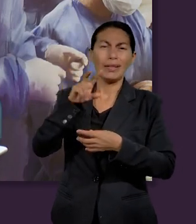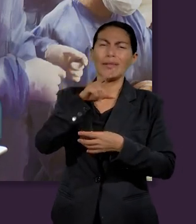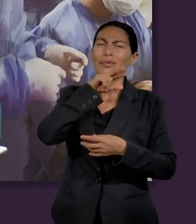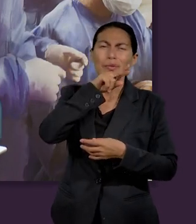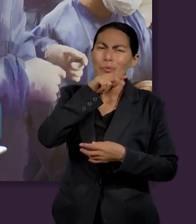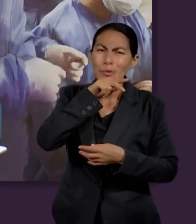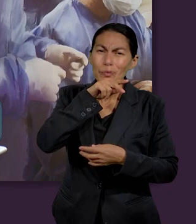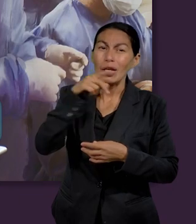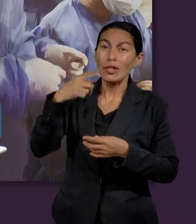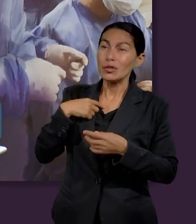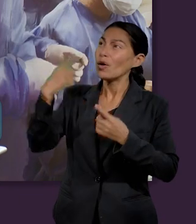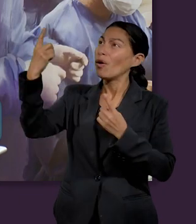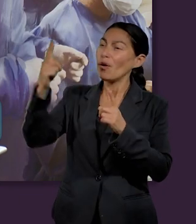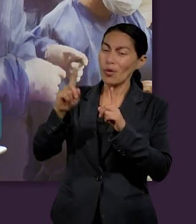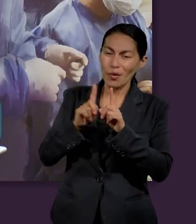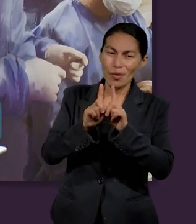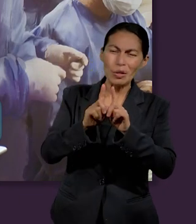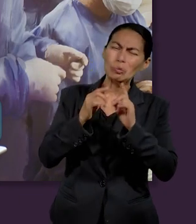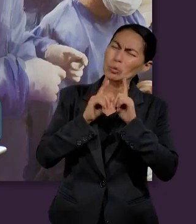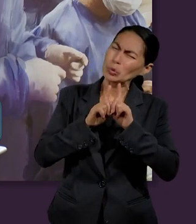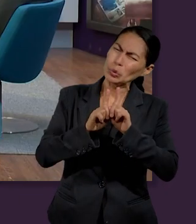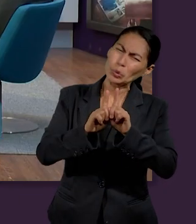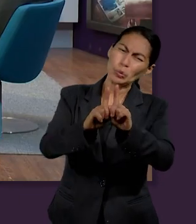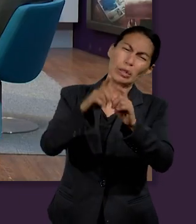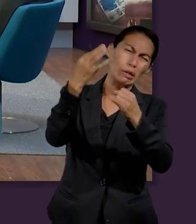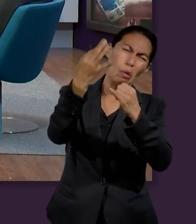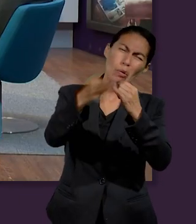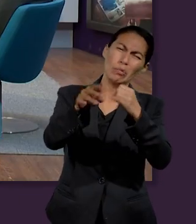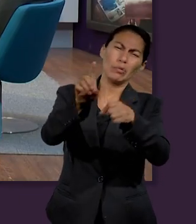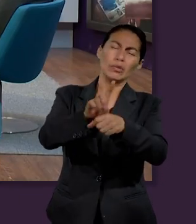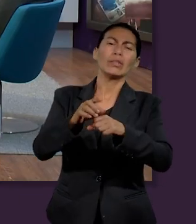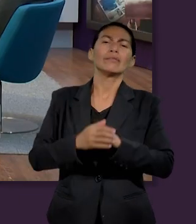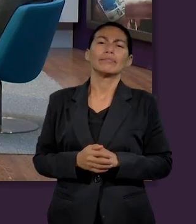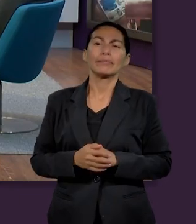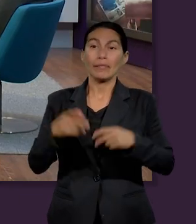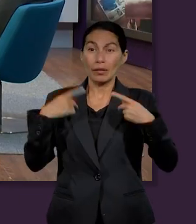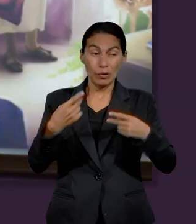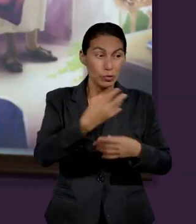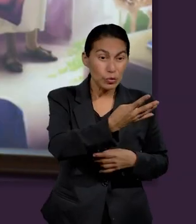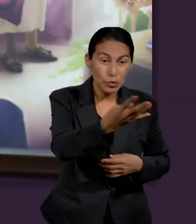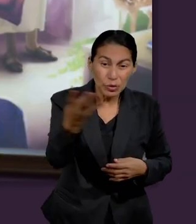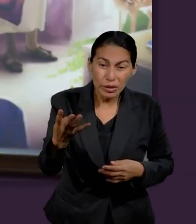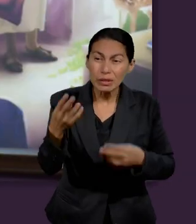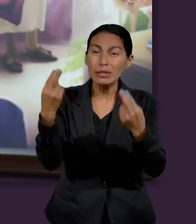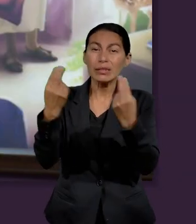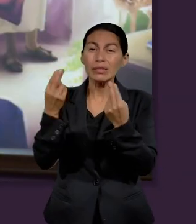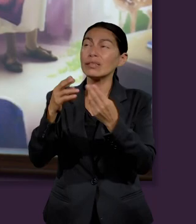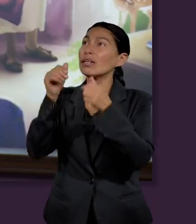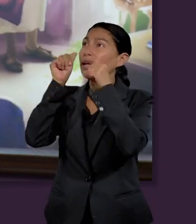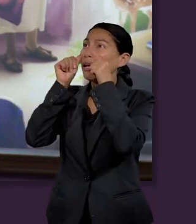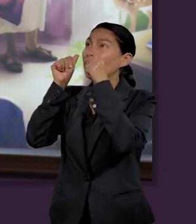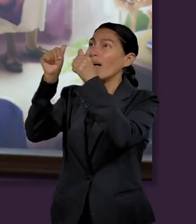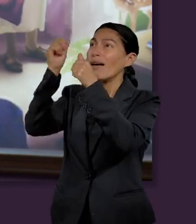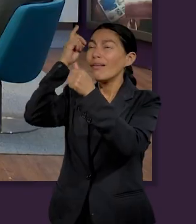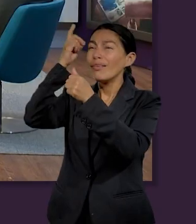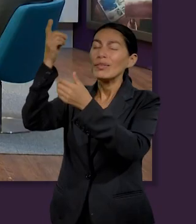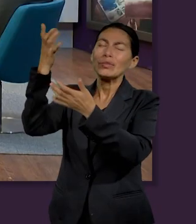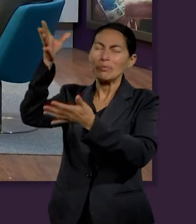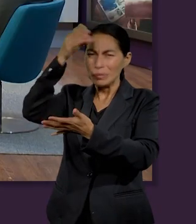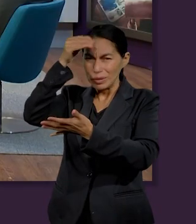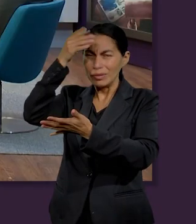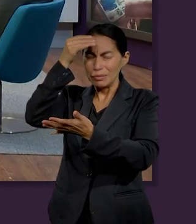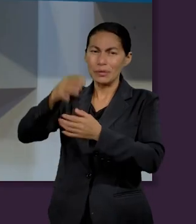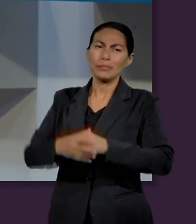yo estoy con vosotros todos los días hasta el fin del mundo. Hay mucha gente que está a nuestro alrededor que necesita que le prediquemos de Dios.